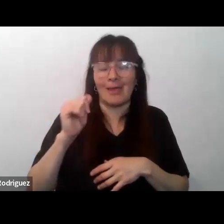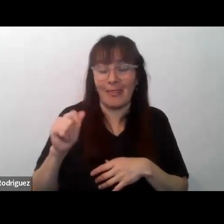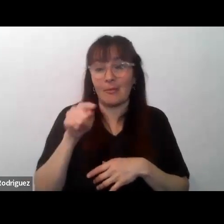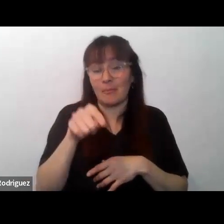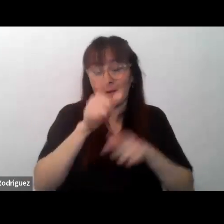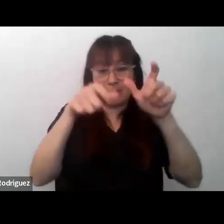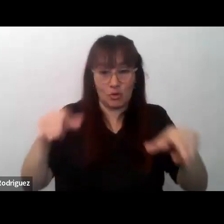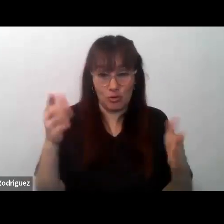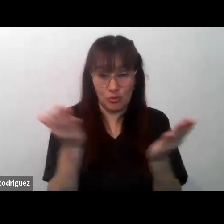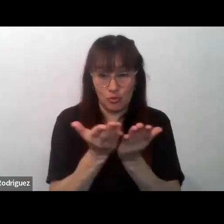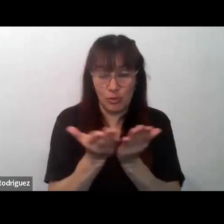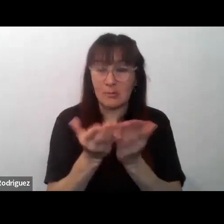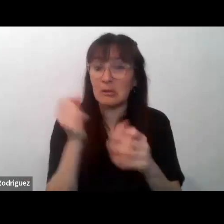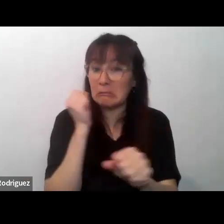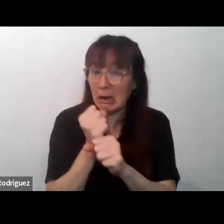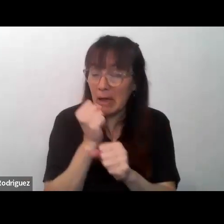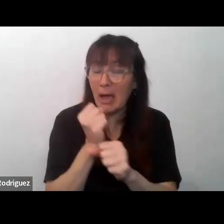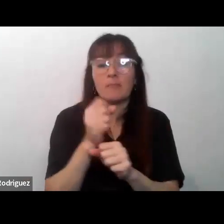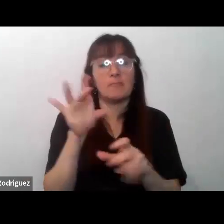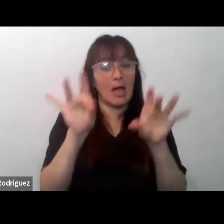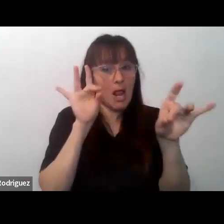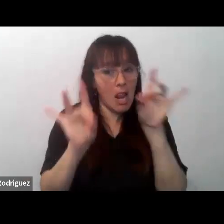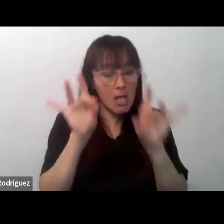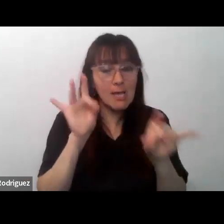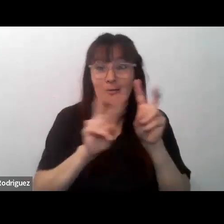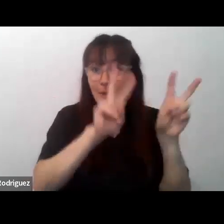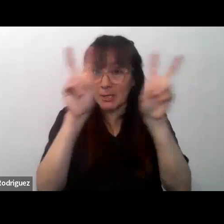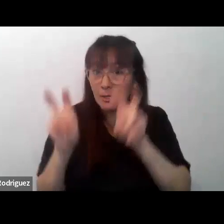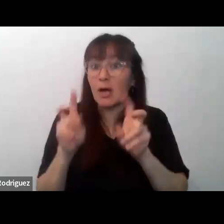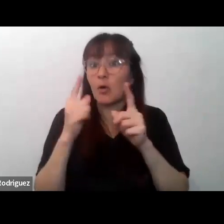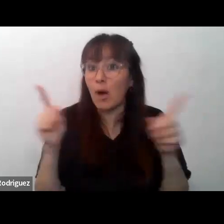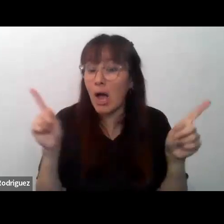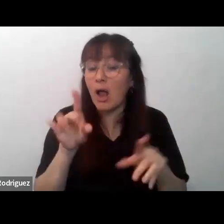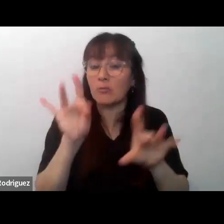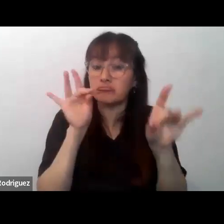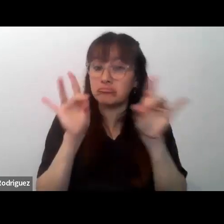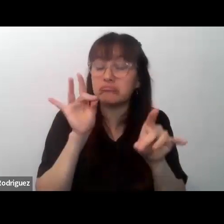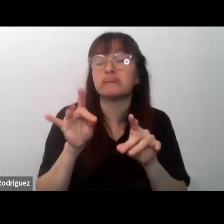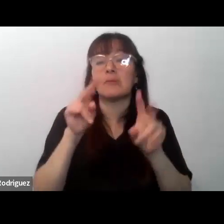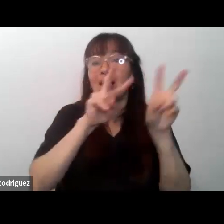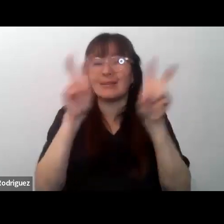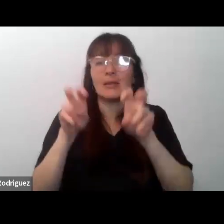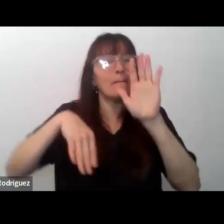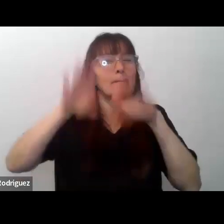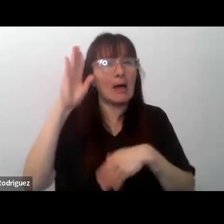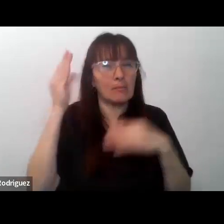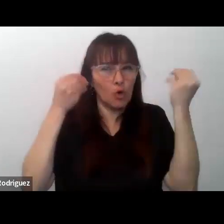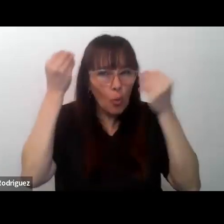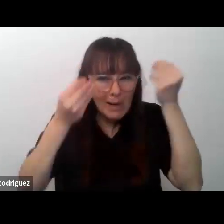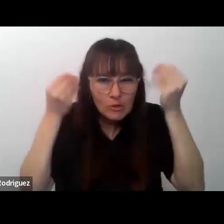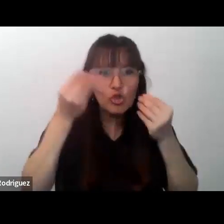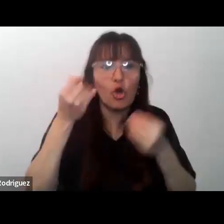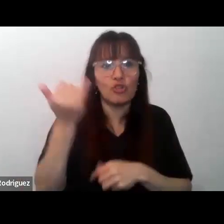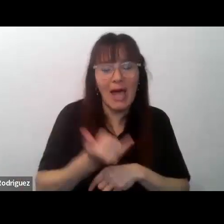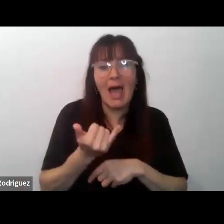ellos eligen los temas que les preocupan que les interesan o lo que